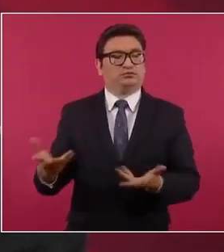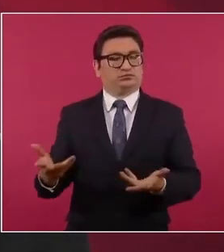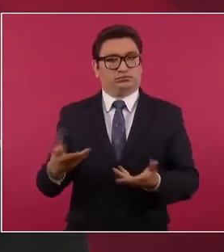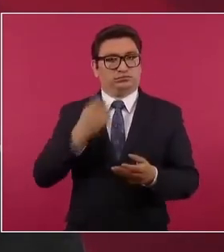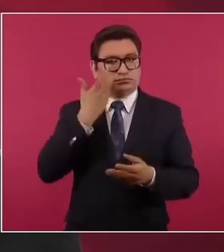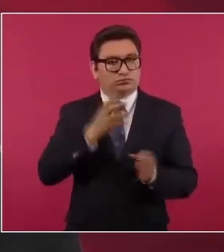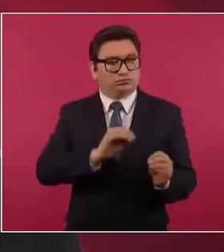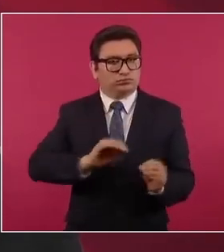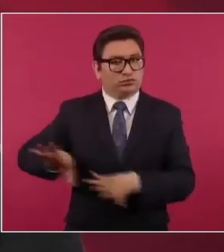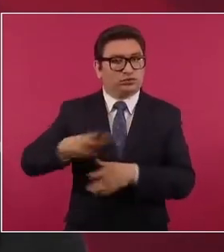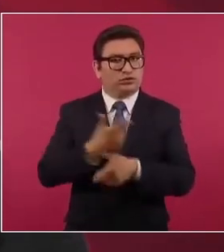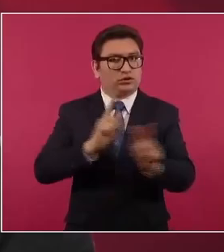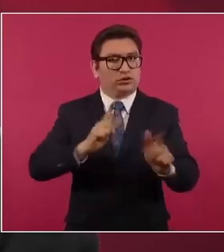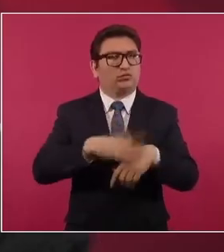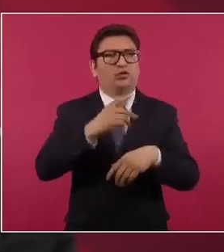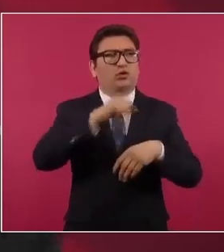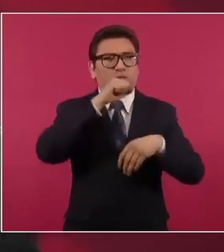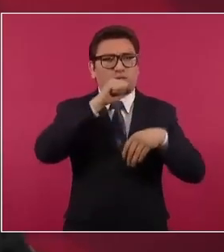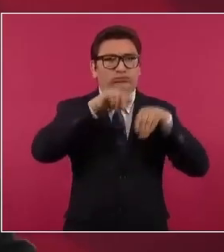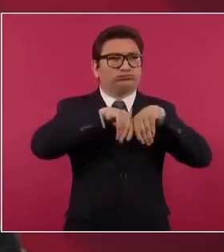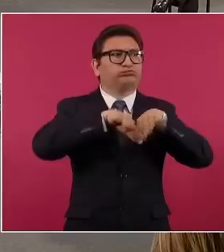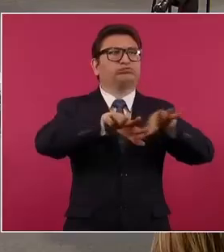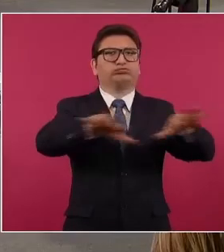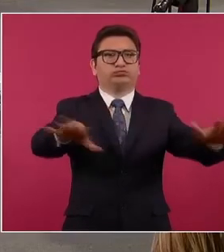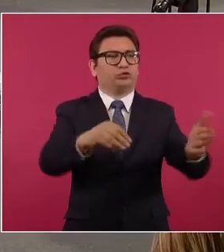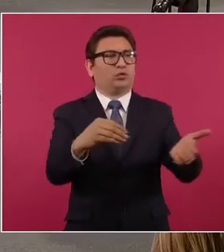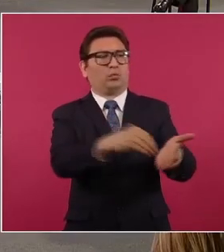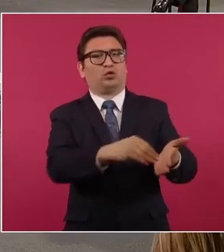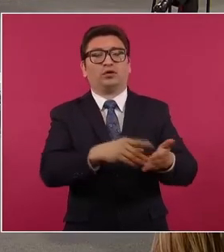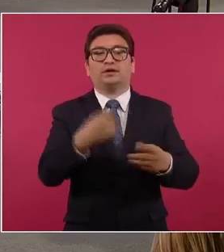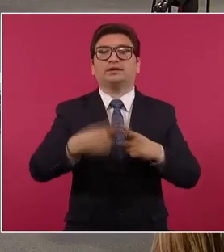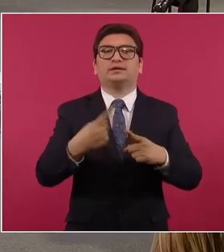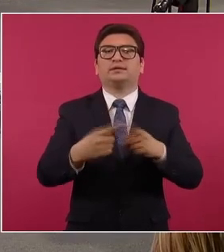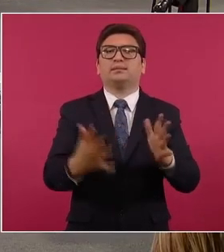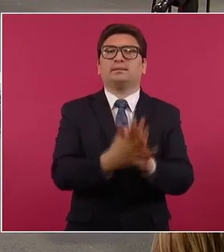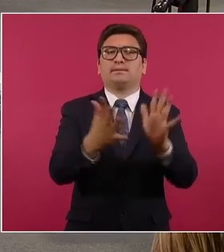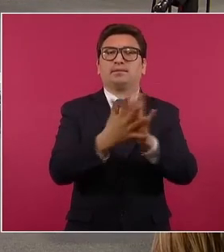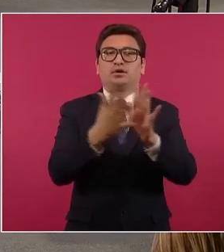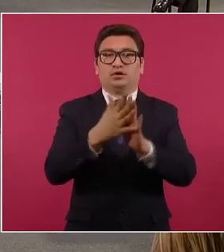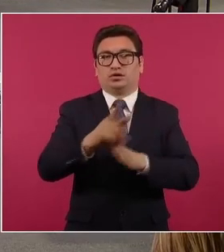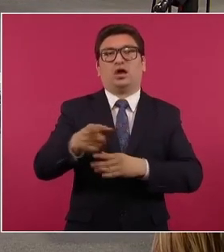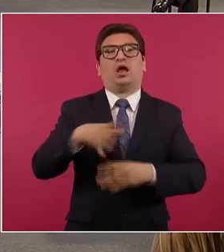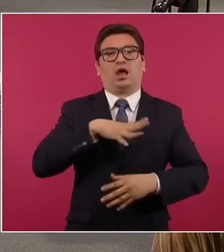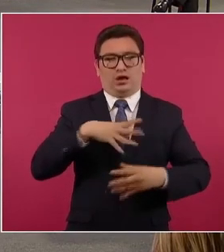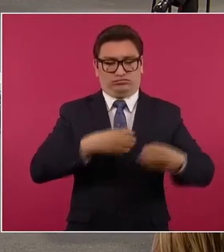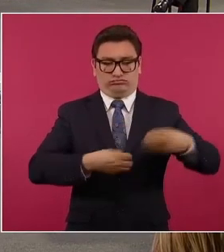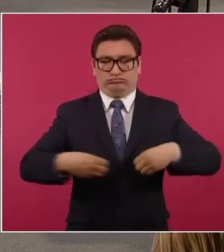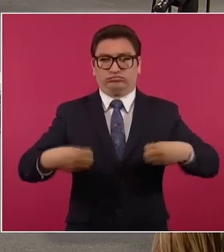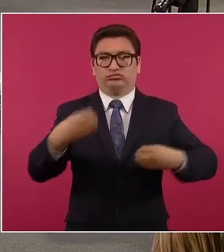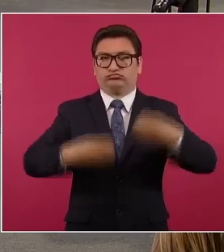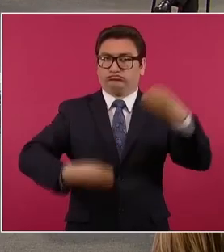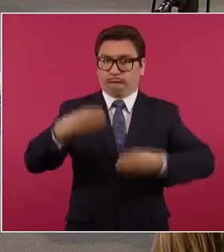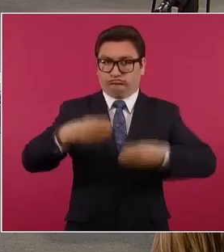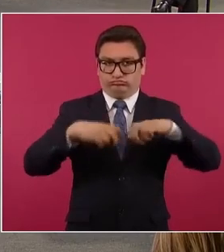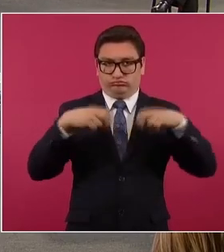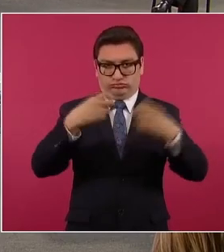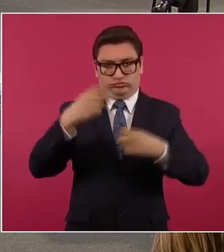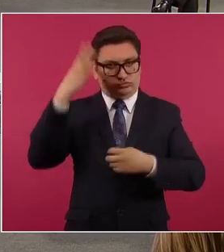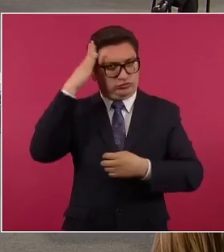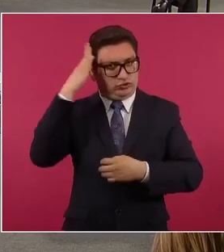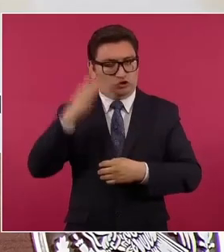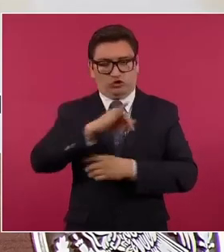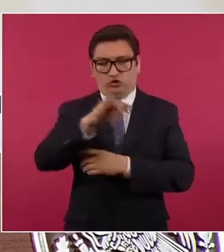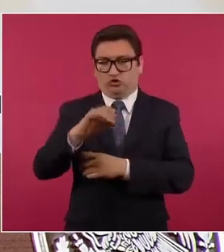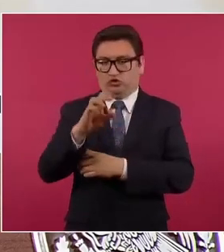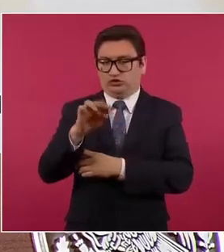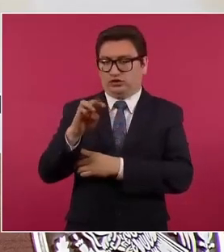El pretexto de esta campaña… Bueno, en esta campaña también participó, entre otros magistrados, José Ramón Cosío, que hoy